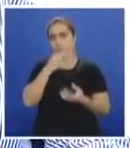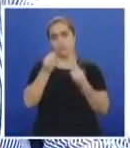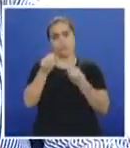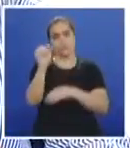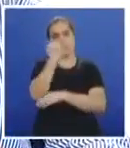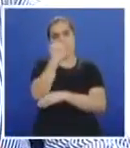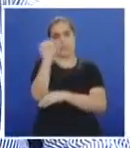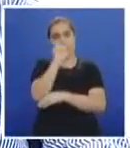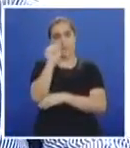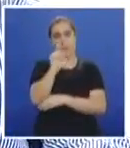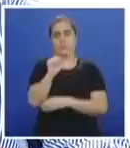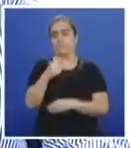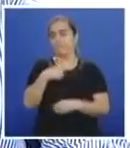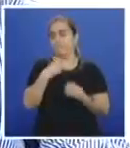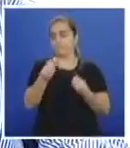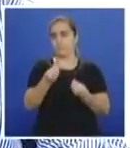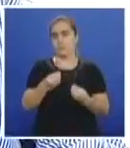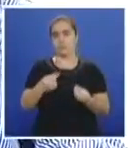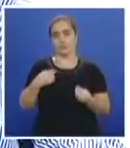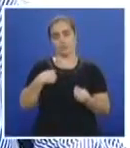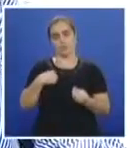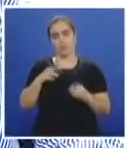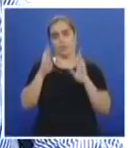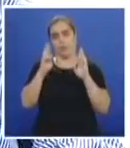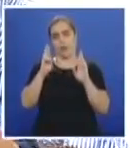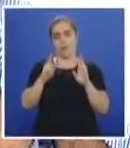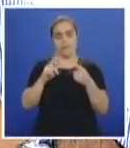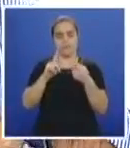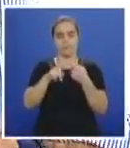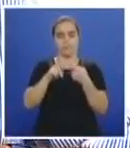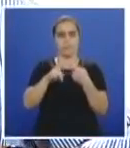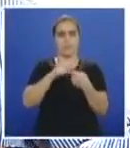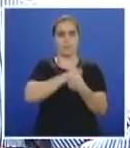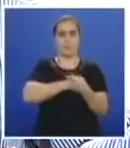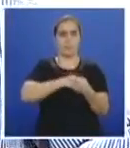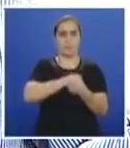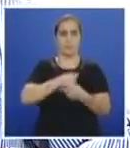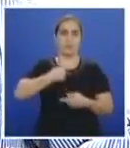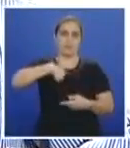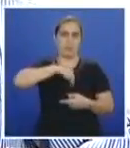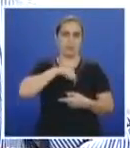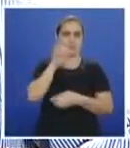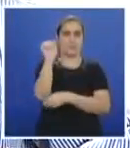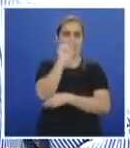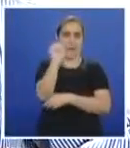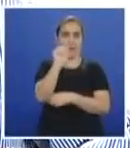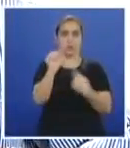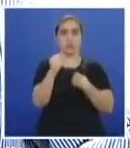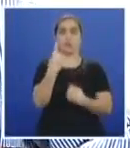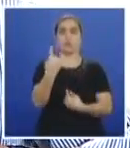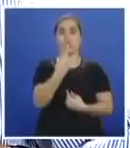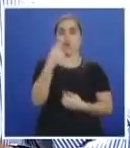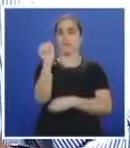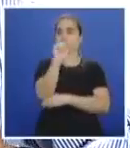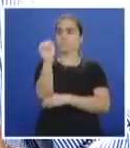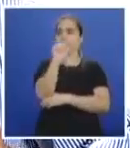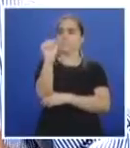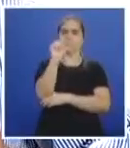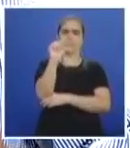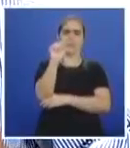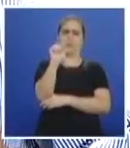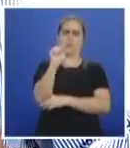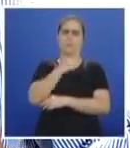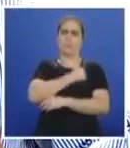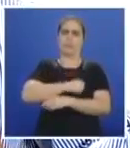son dos cosas. A ver, la primera. Uno, que sepamos compartir los vehículos y que, hombre,